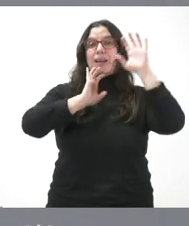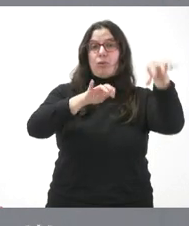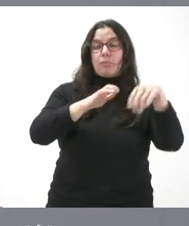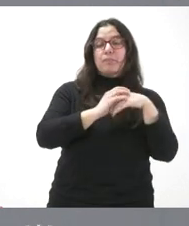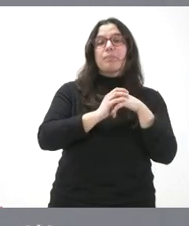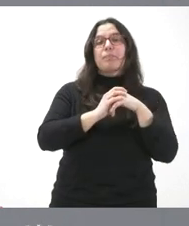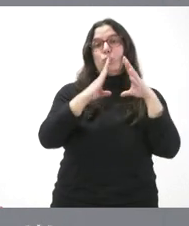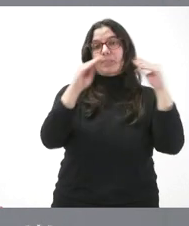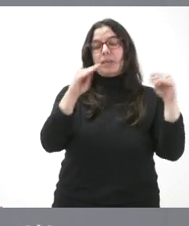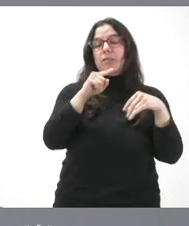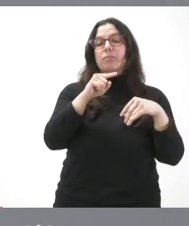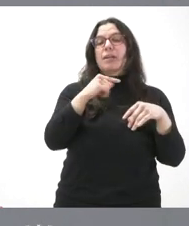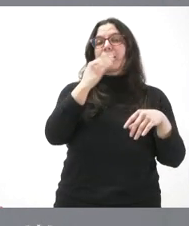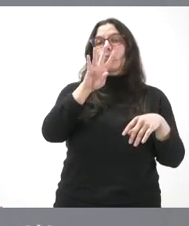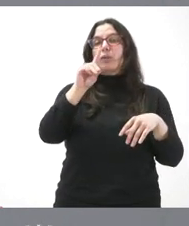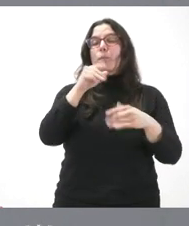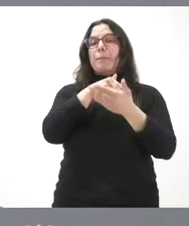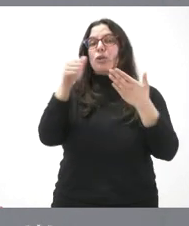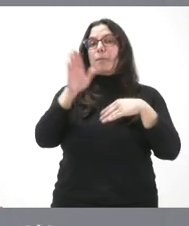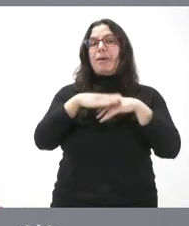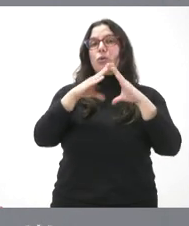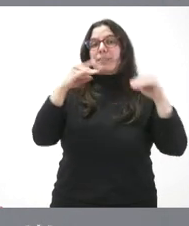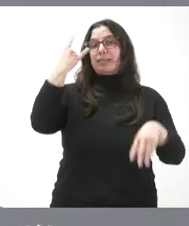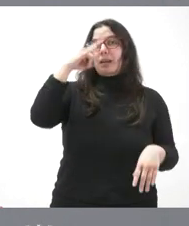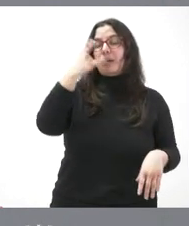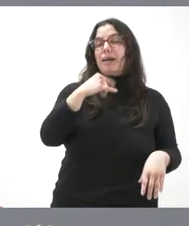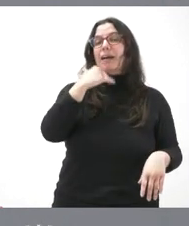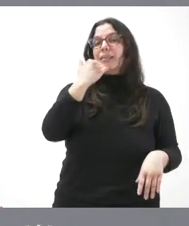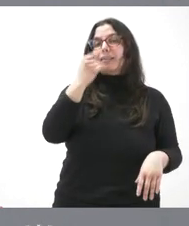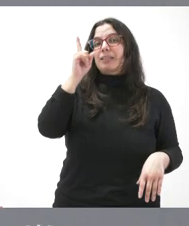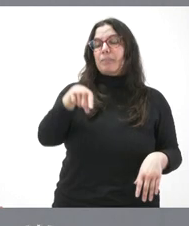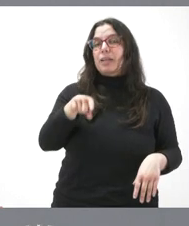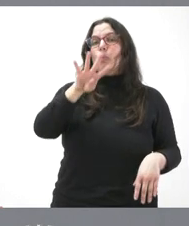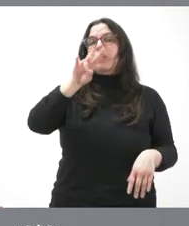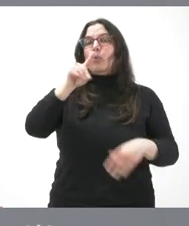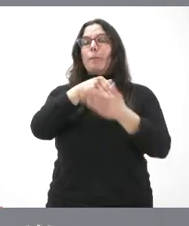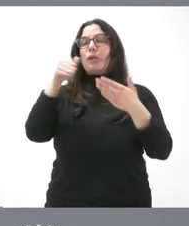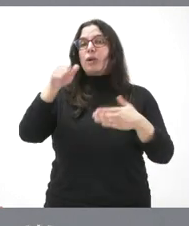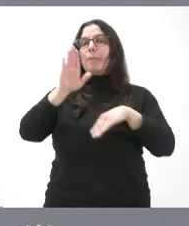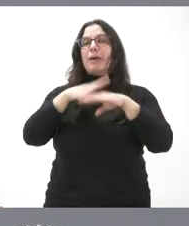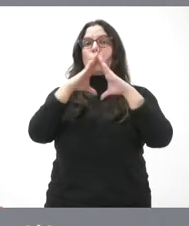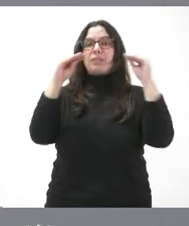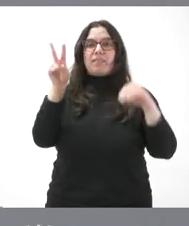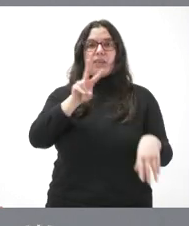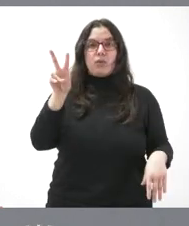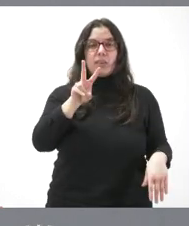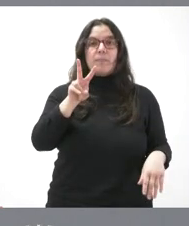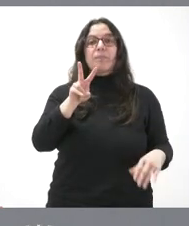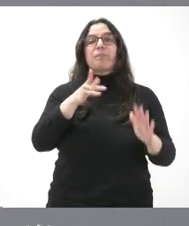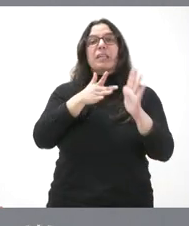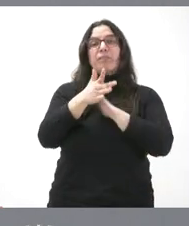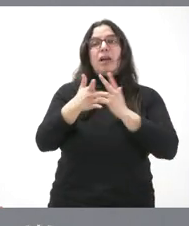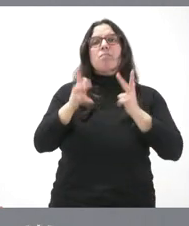casi 41 millones para la Universidad de Salamanca y también casi 41 millones para la Universidad de Valladolid. Se va a permitir